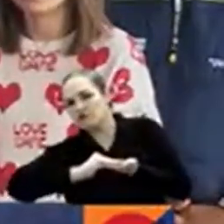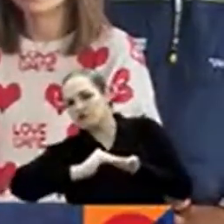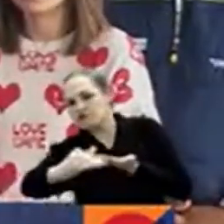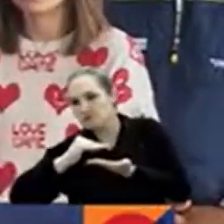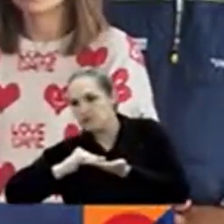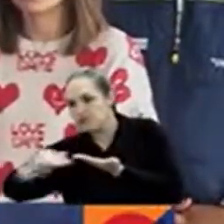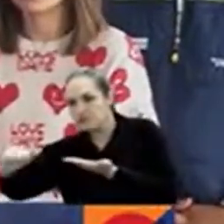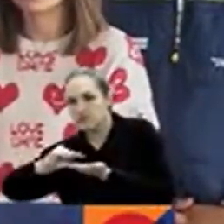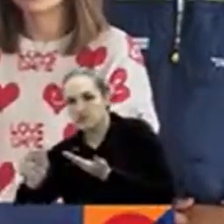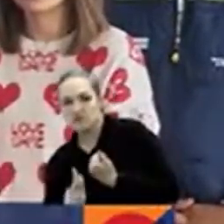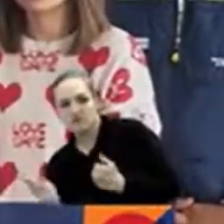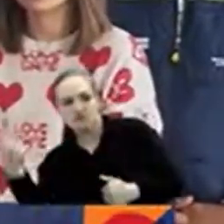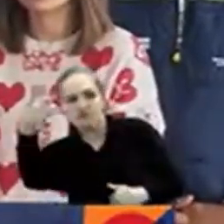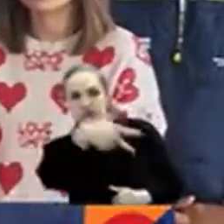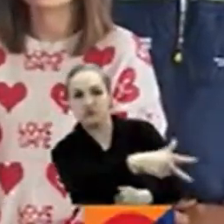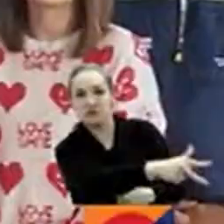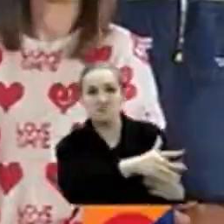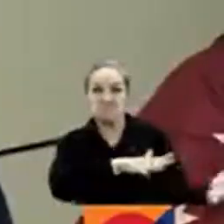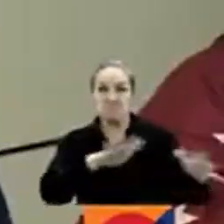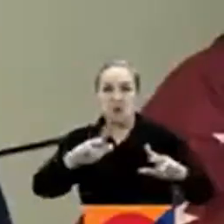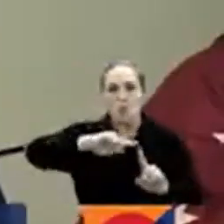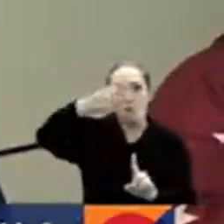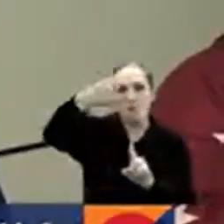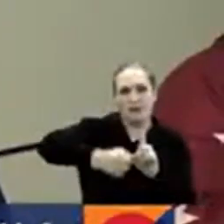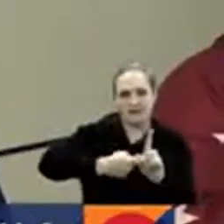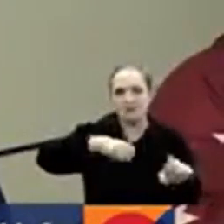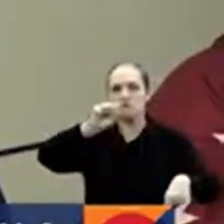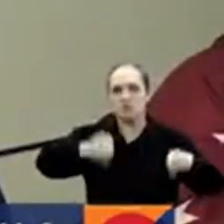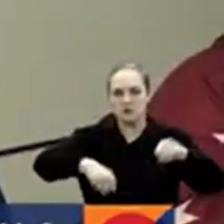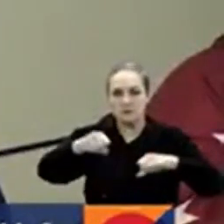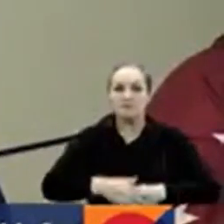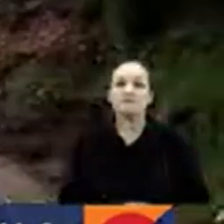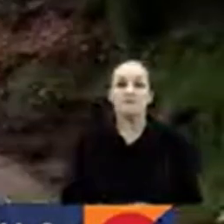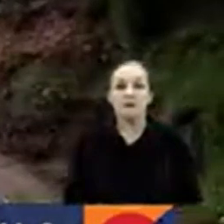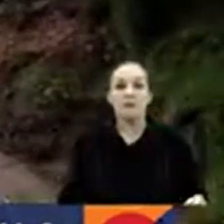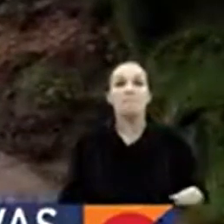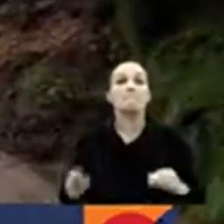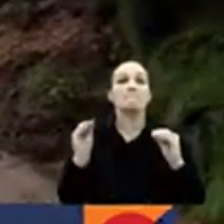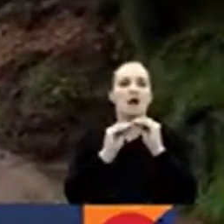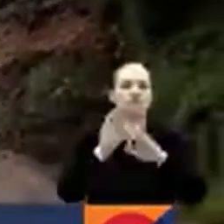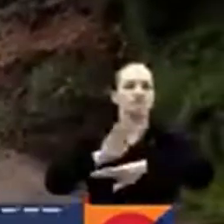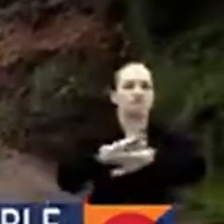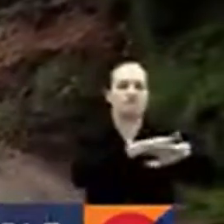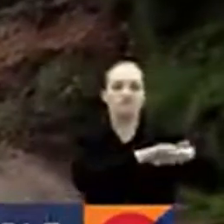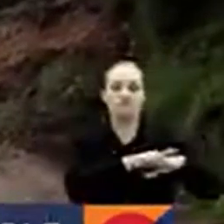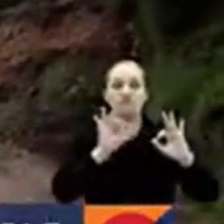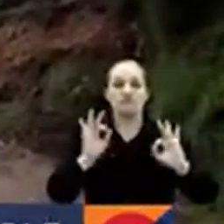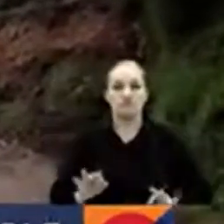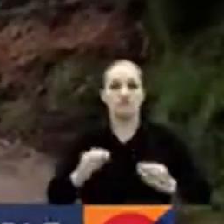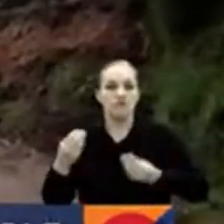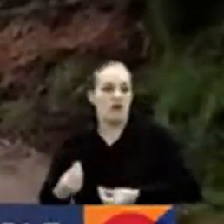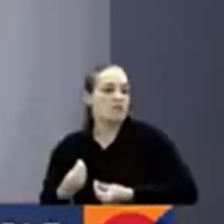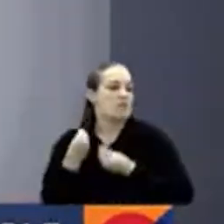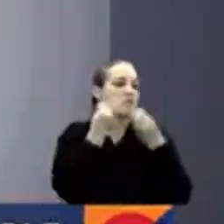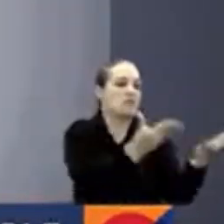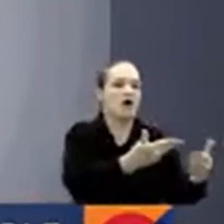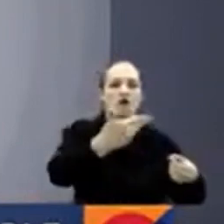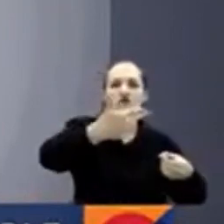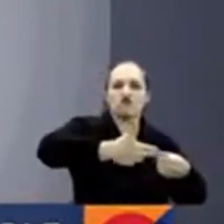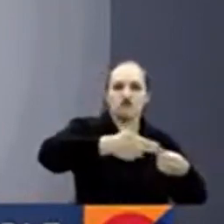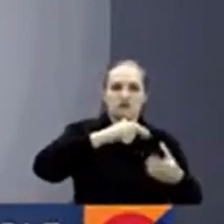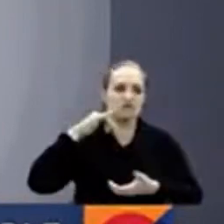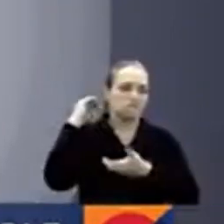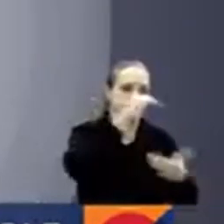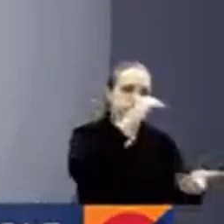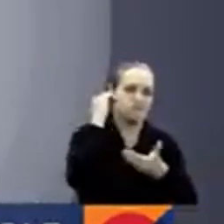que terminarán en 30 días. El mandatario dijo que se garantizará el abastecimiento de combustibles en la zona y fijó